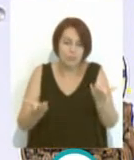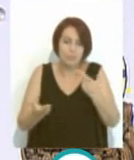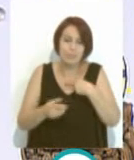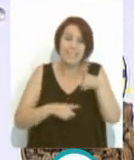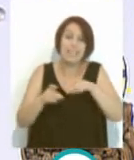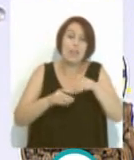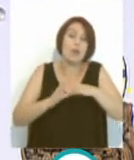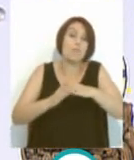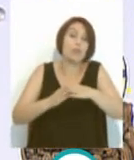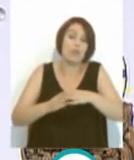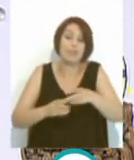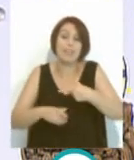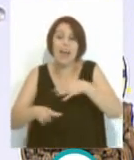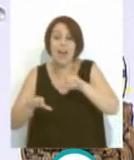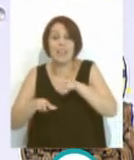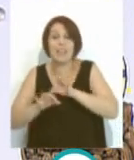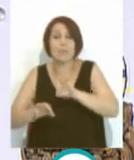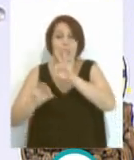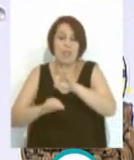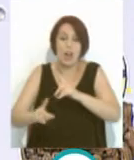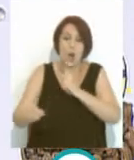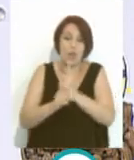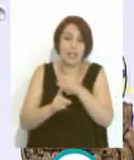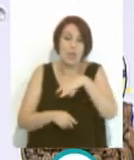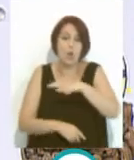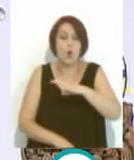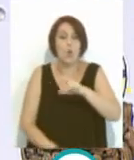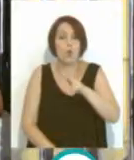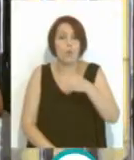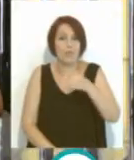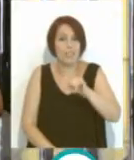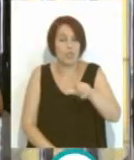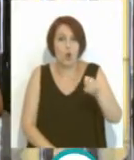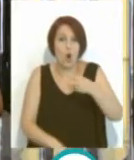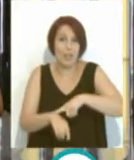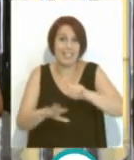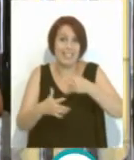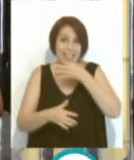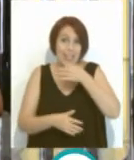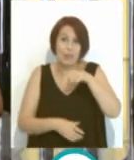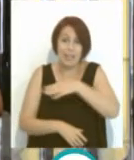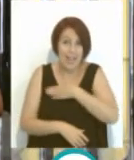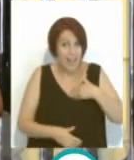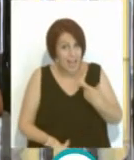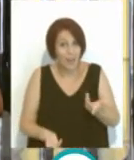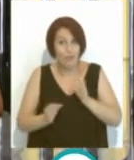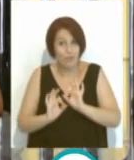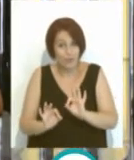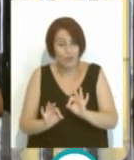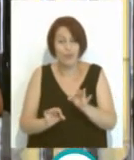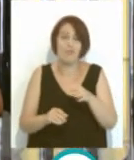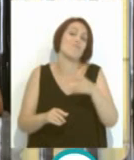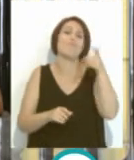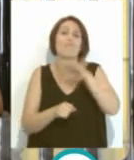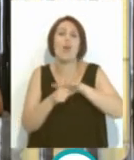enfrentar una selección portuense contra el Cádiz Genuine. Allí era el Cubillo, a las seis de la tarde. Es lo que tú pretendías, ¿te acordás que me acabas de decir justamente que haya entre la